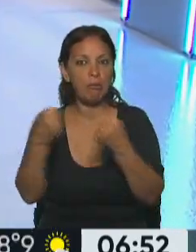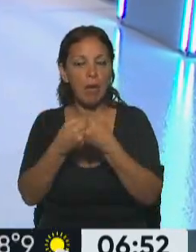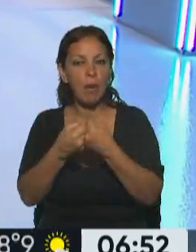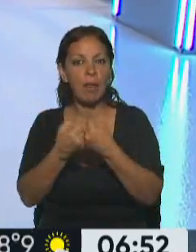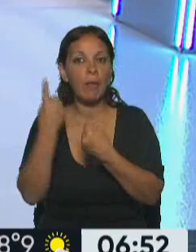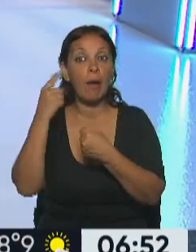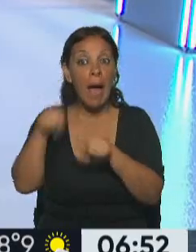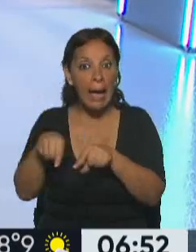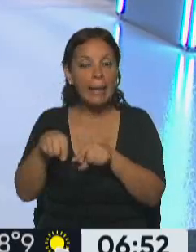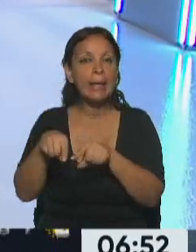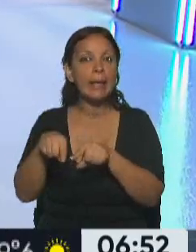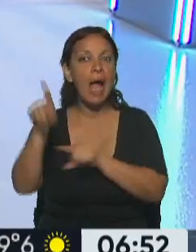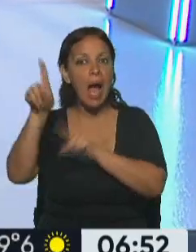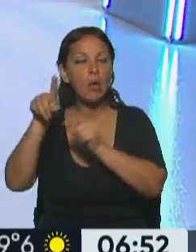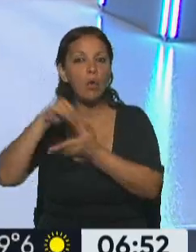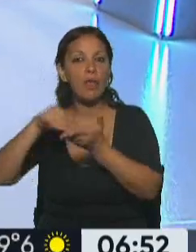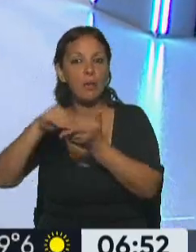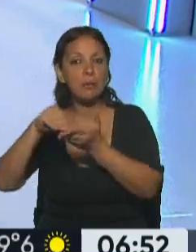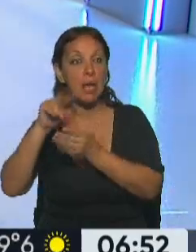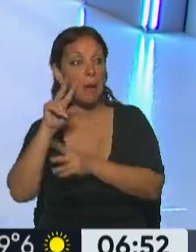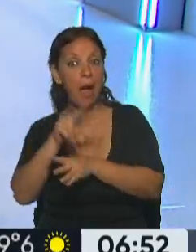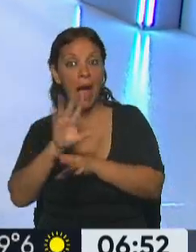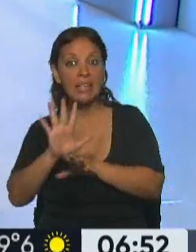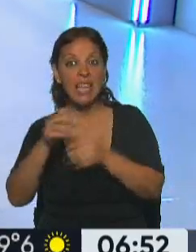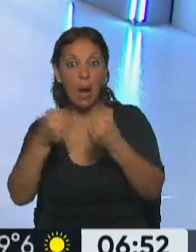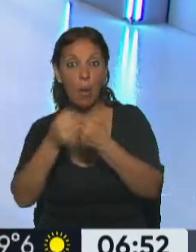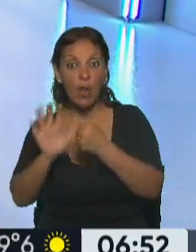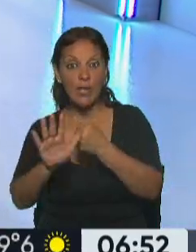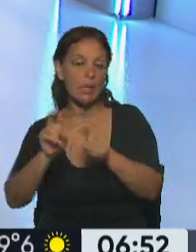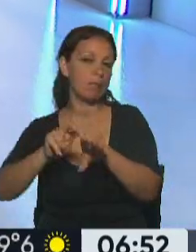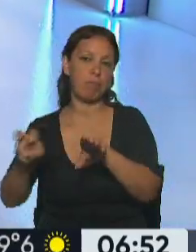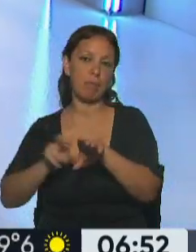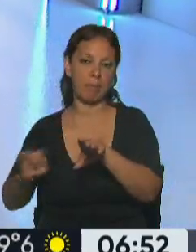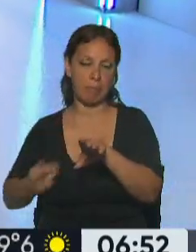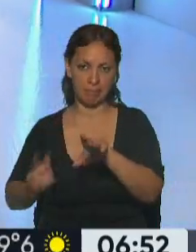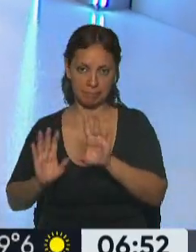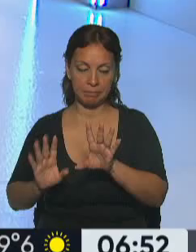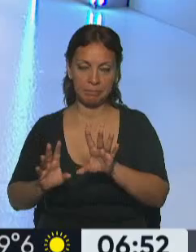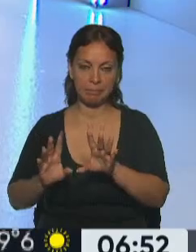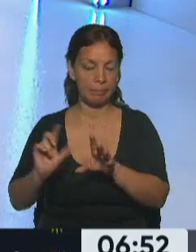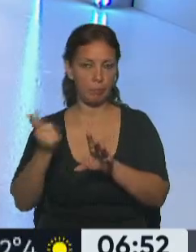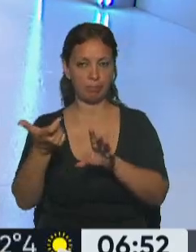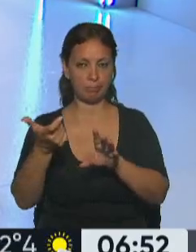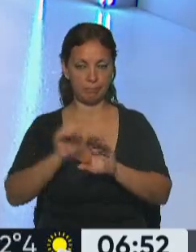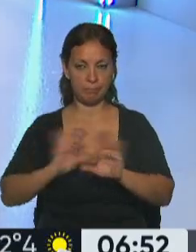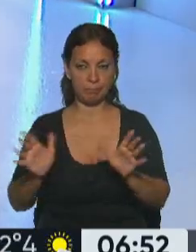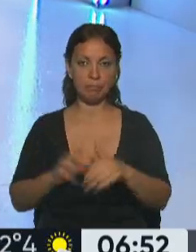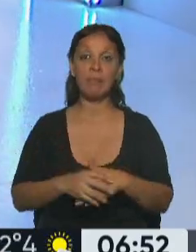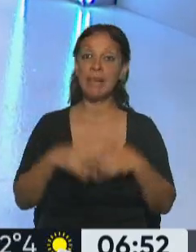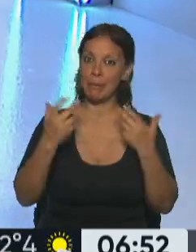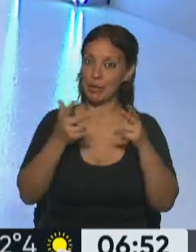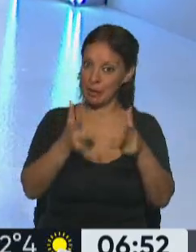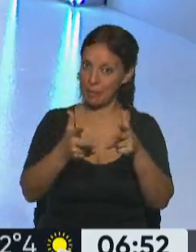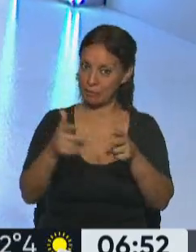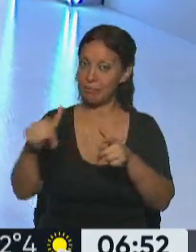parte de lo que son los legisladores que representan a la provincia y al pueblo de Tucumán dentro de Unión por la Patria. Por eso les anticipábamos